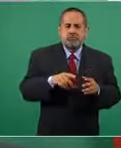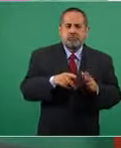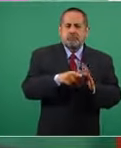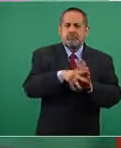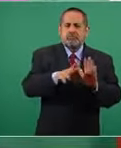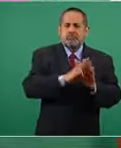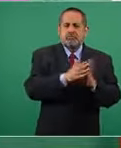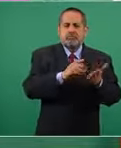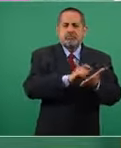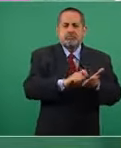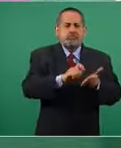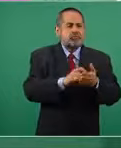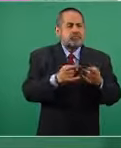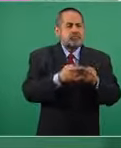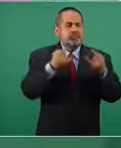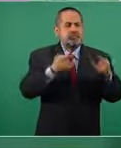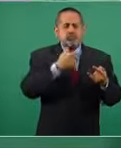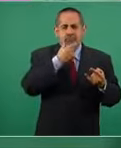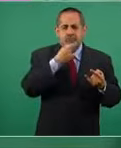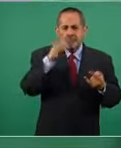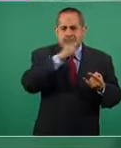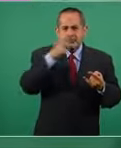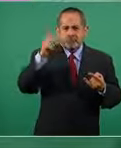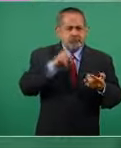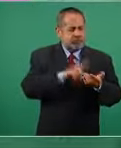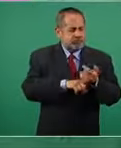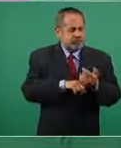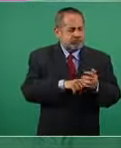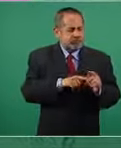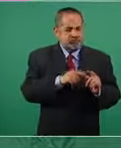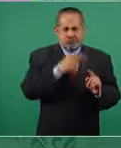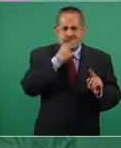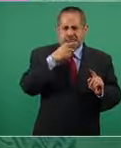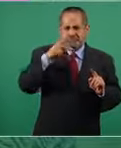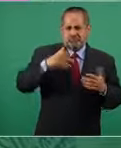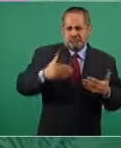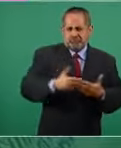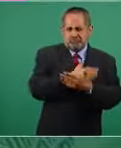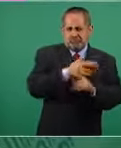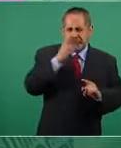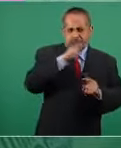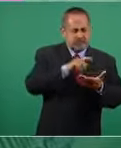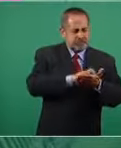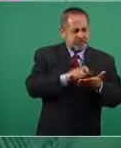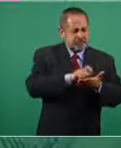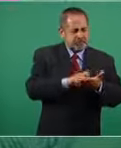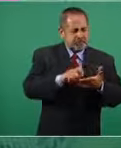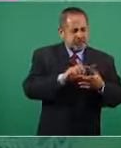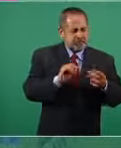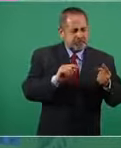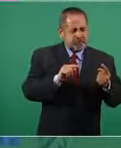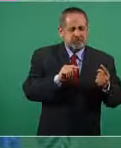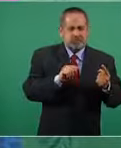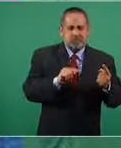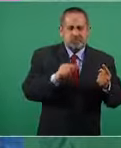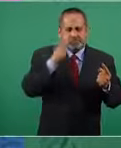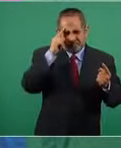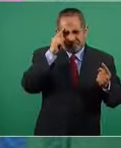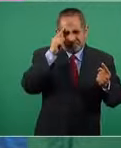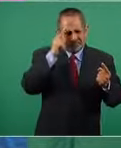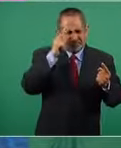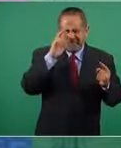escritores rusos, Dostoyevsky o Tolstoy o